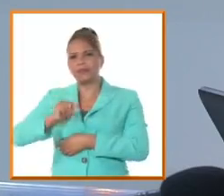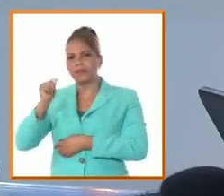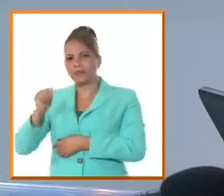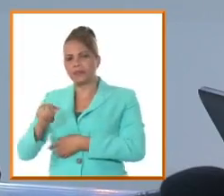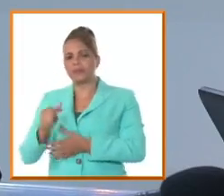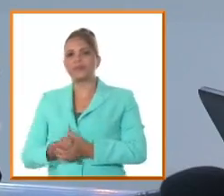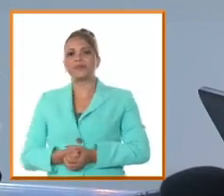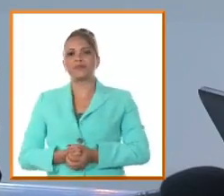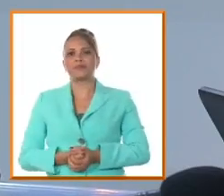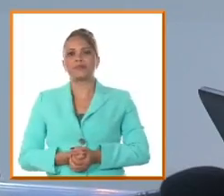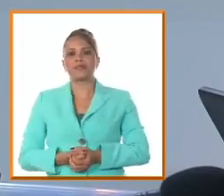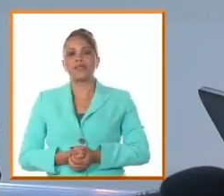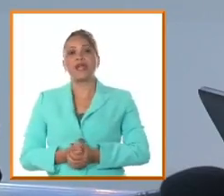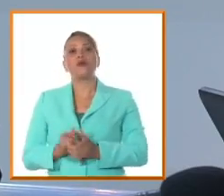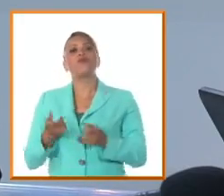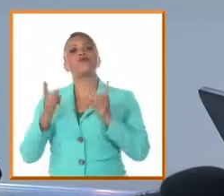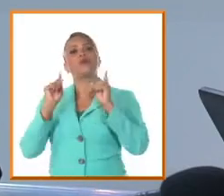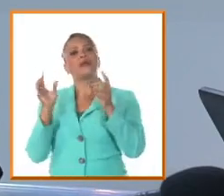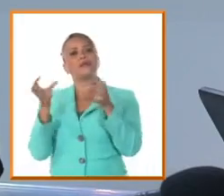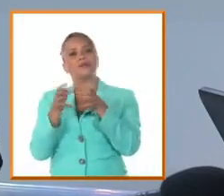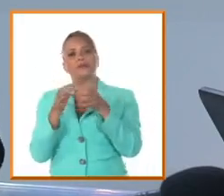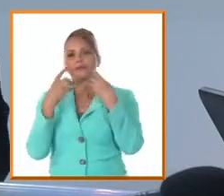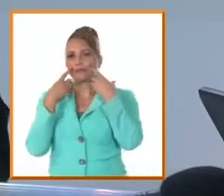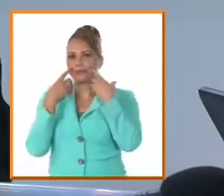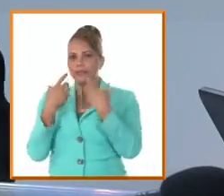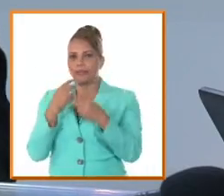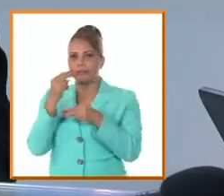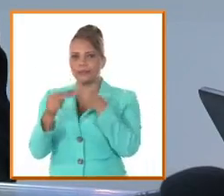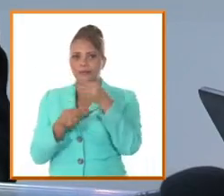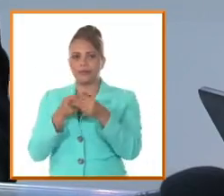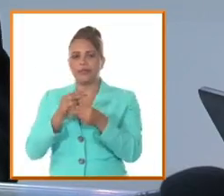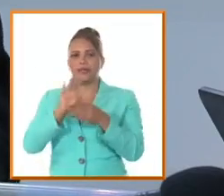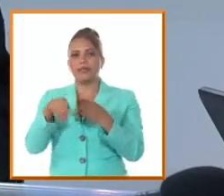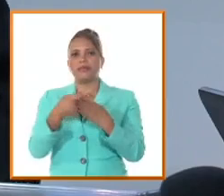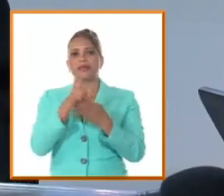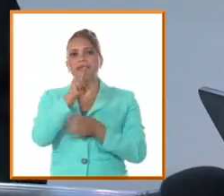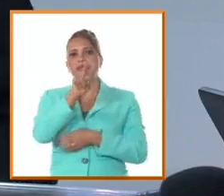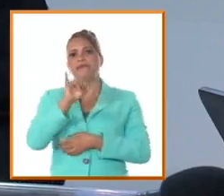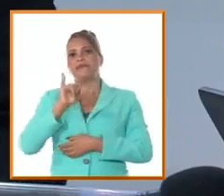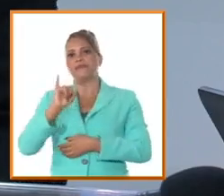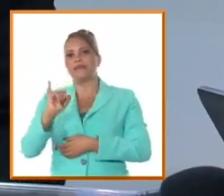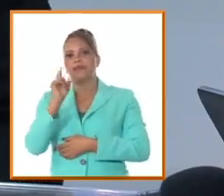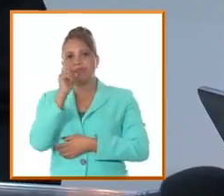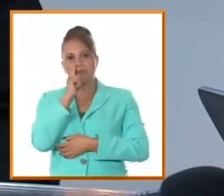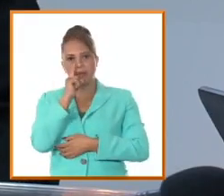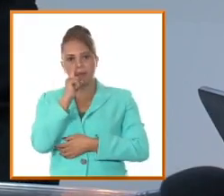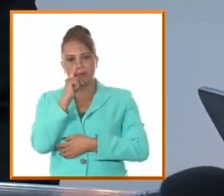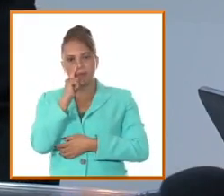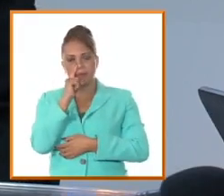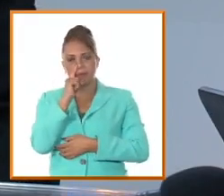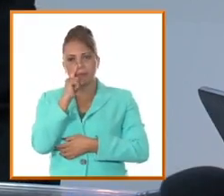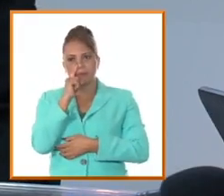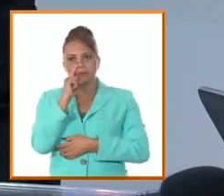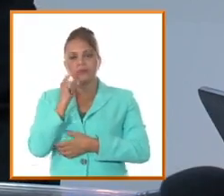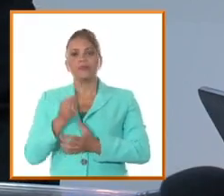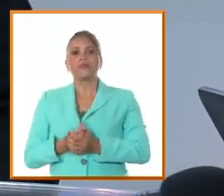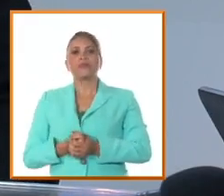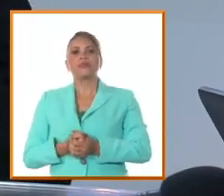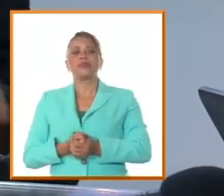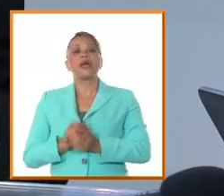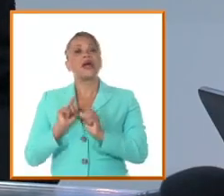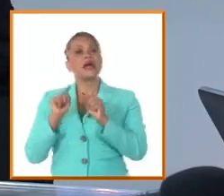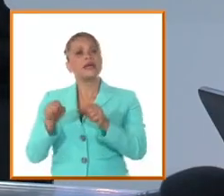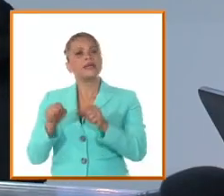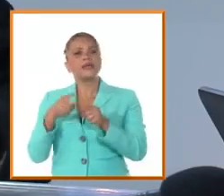y hay una gran reunión una reunión muy importante el 26 de noviembre en la